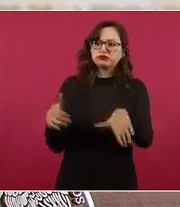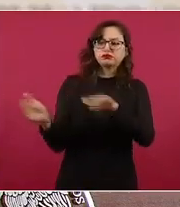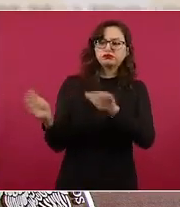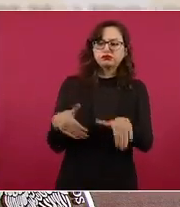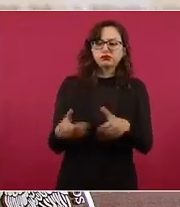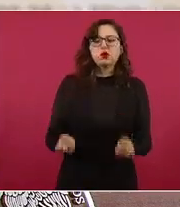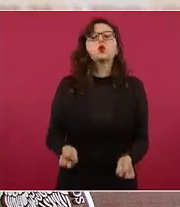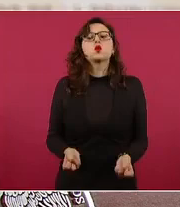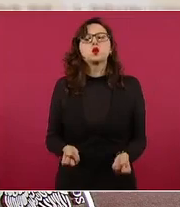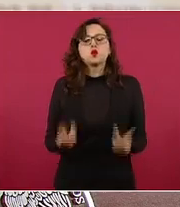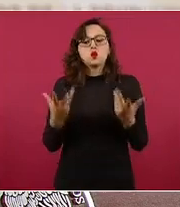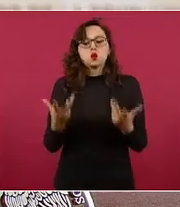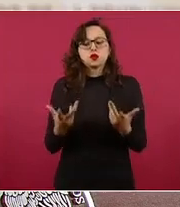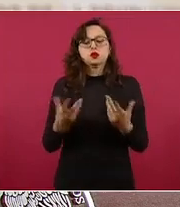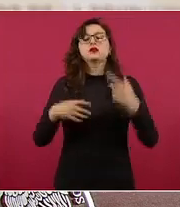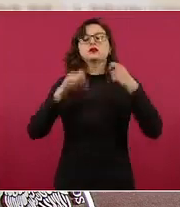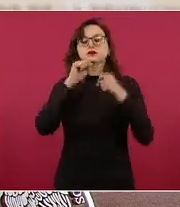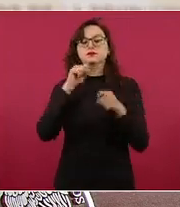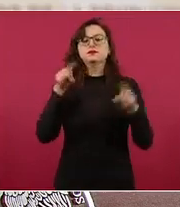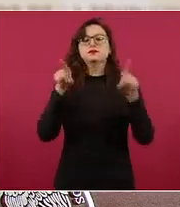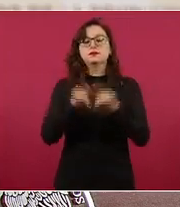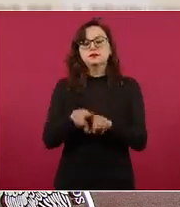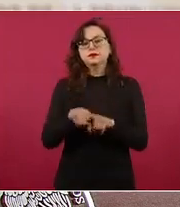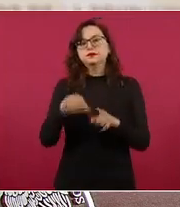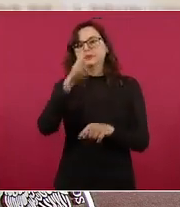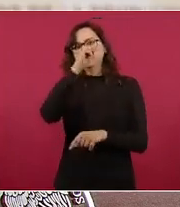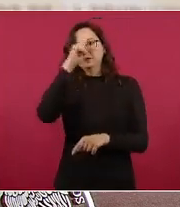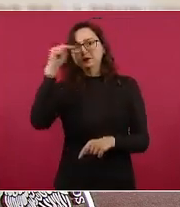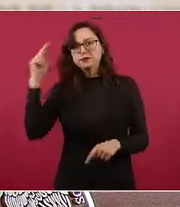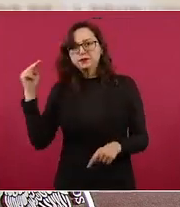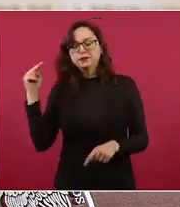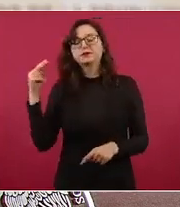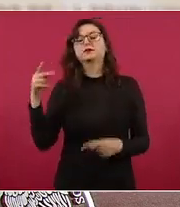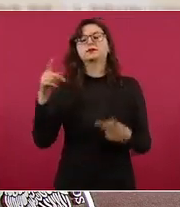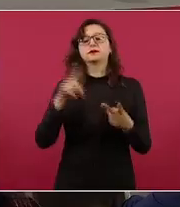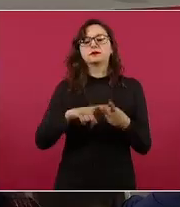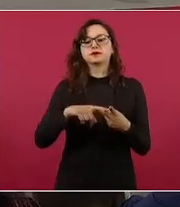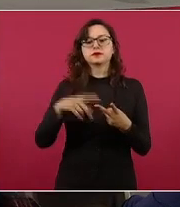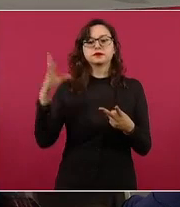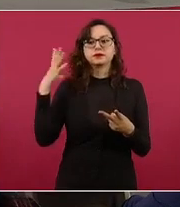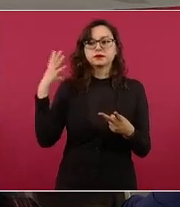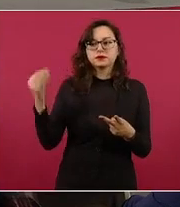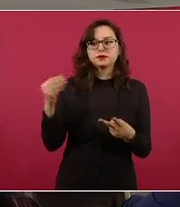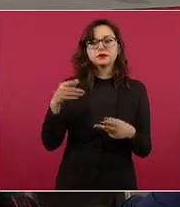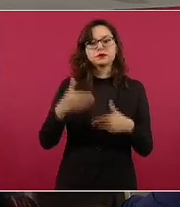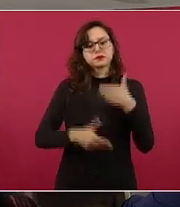brevemente de los avances en Nayarit y en Colima. Hugo, por favor.